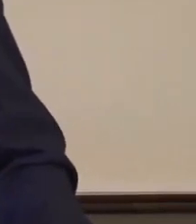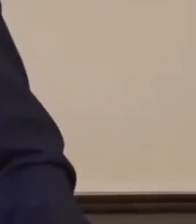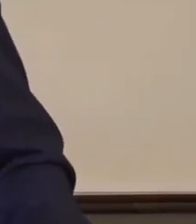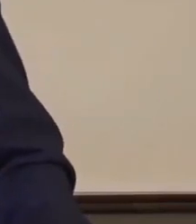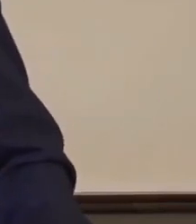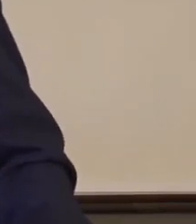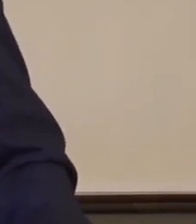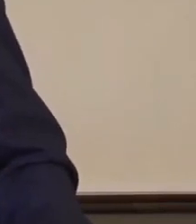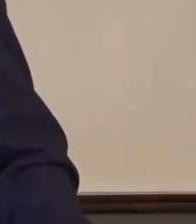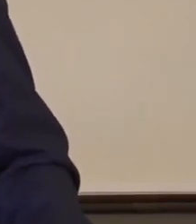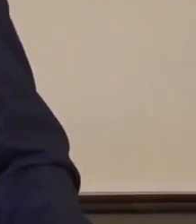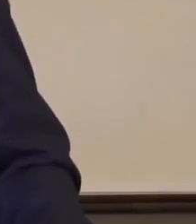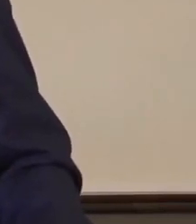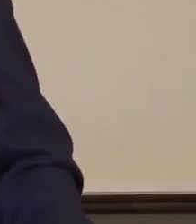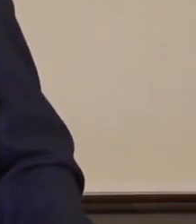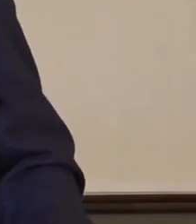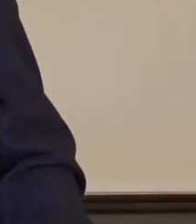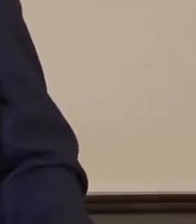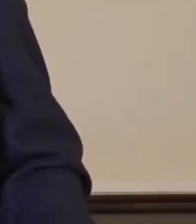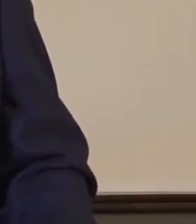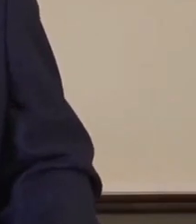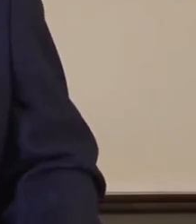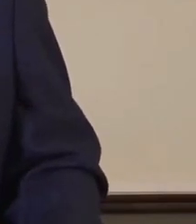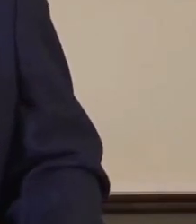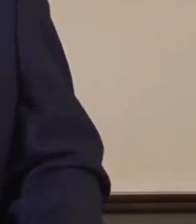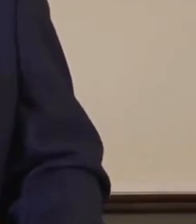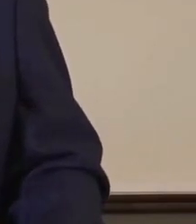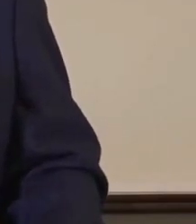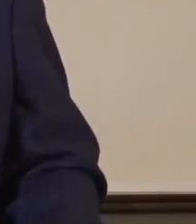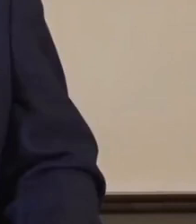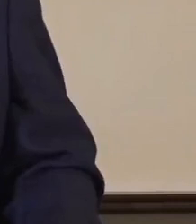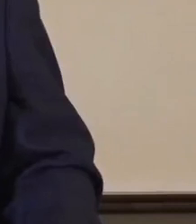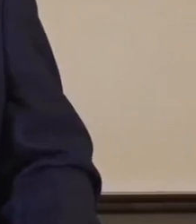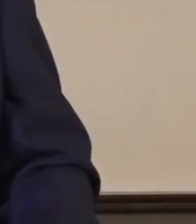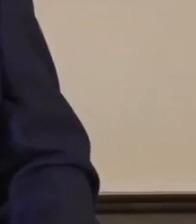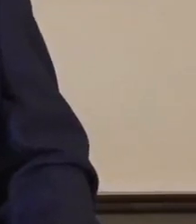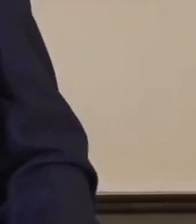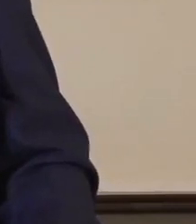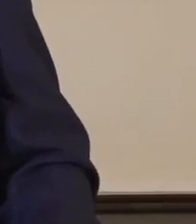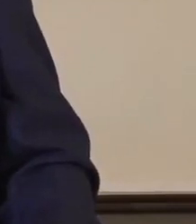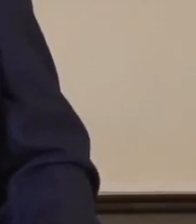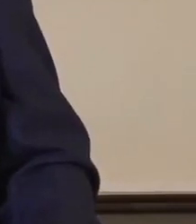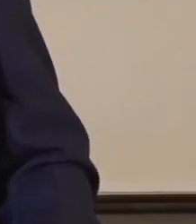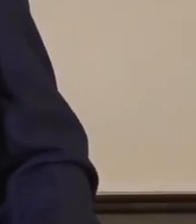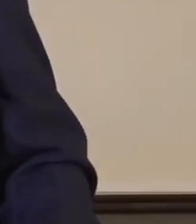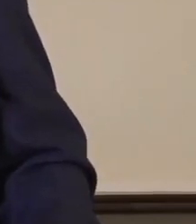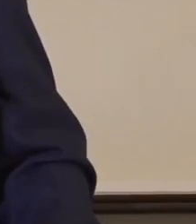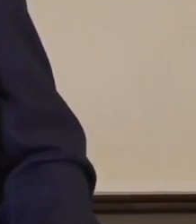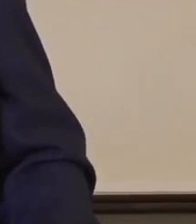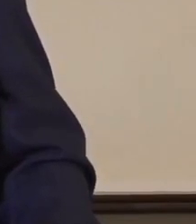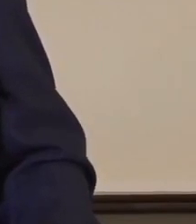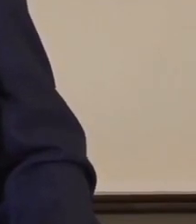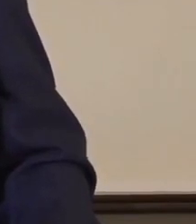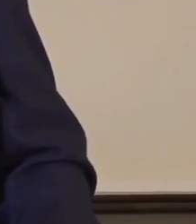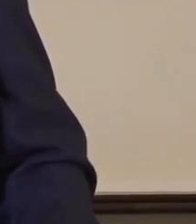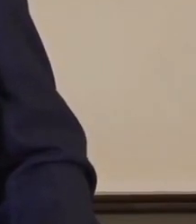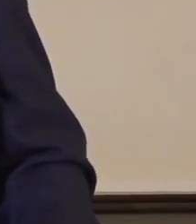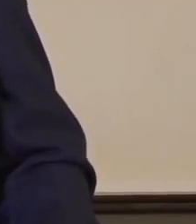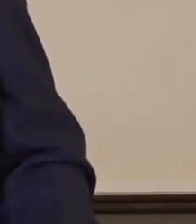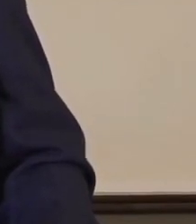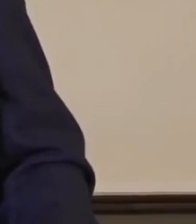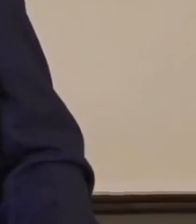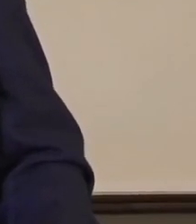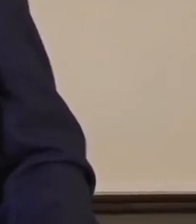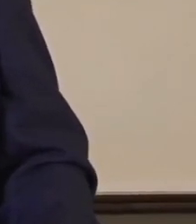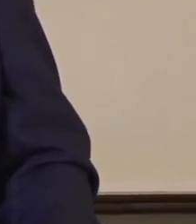176 casos nuevos, 106 son de sexo masculino y 70 de